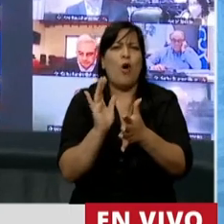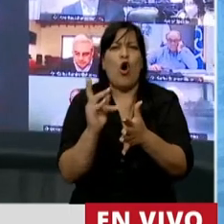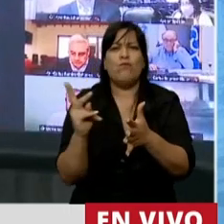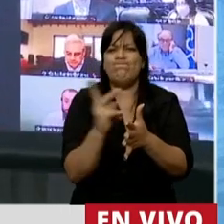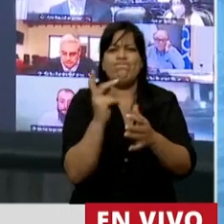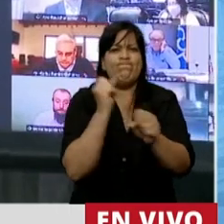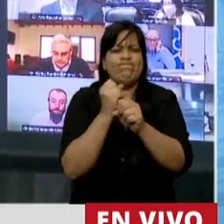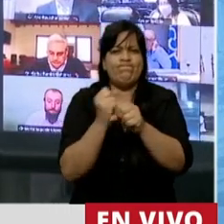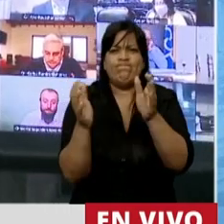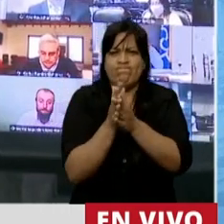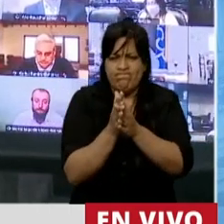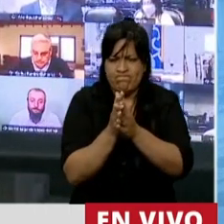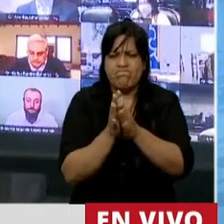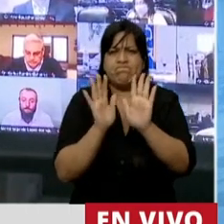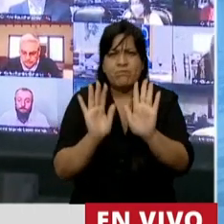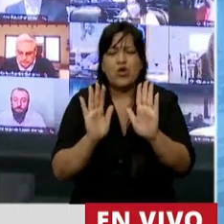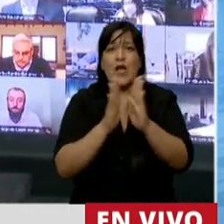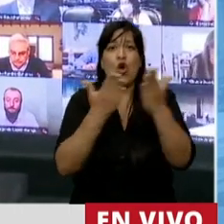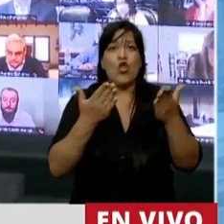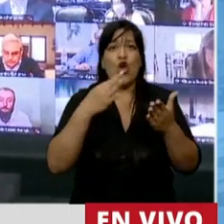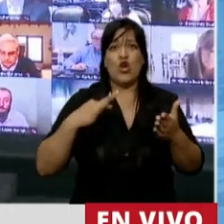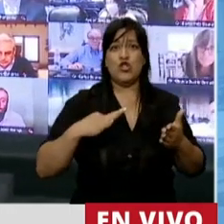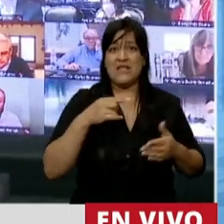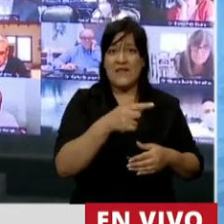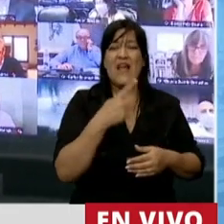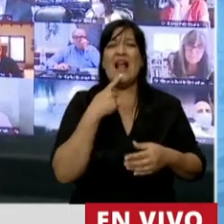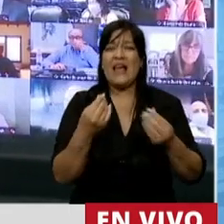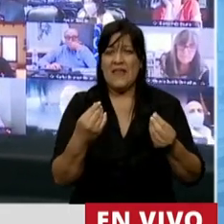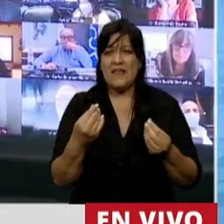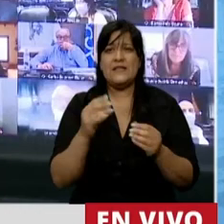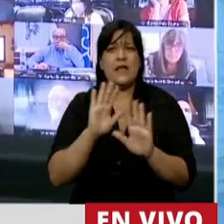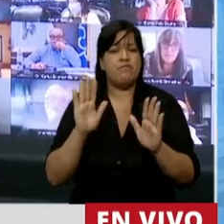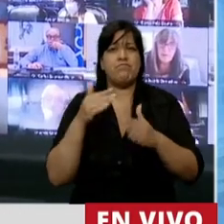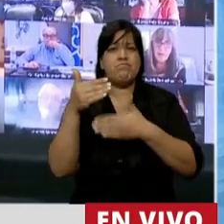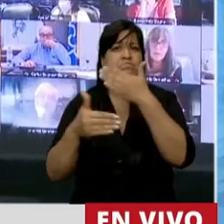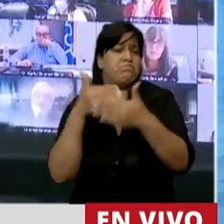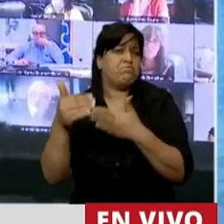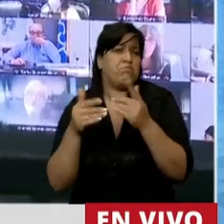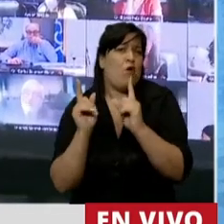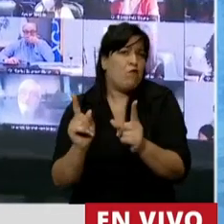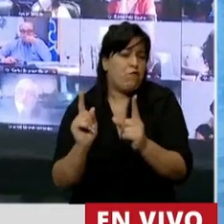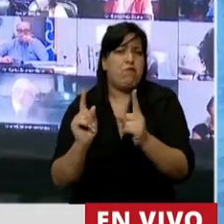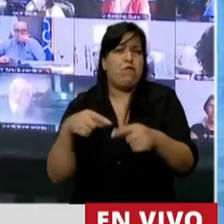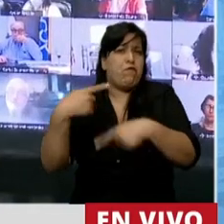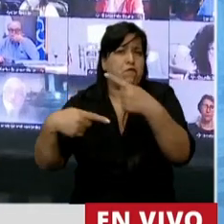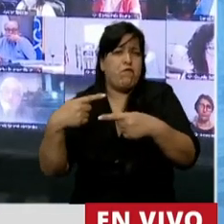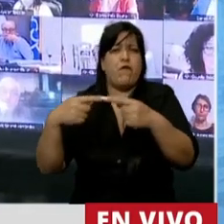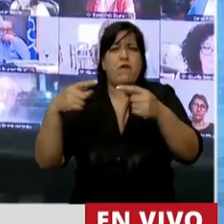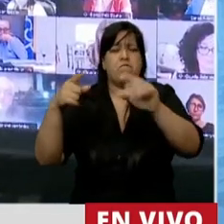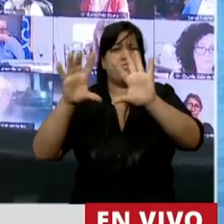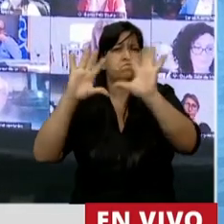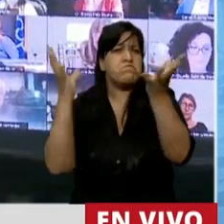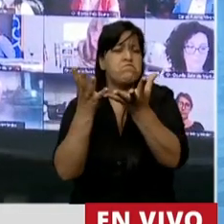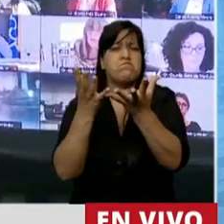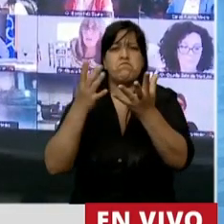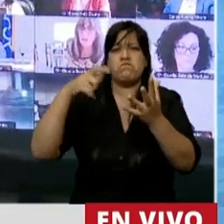hace hincapié en la no afectación del funcionamiento ni la sustentabilidad de los ecosistemas,